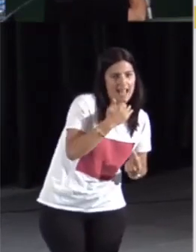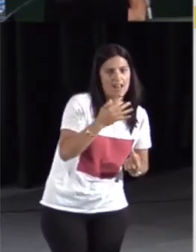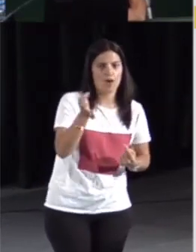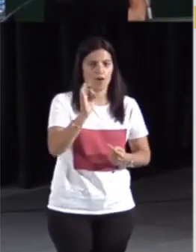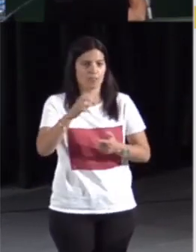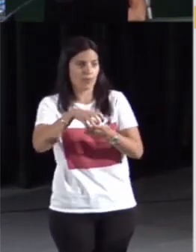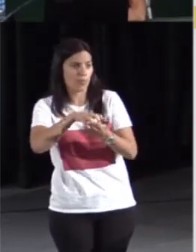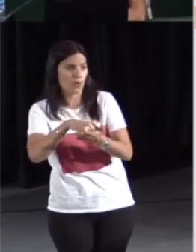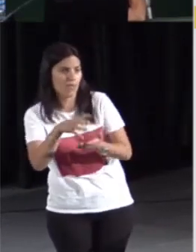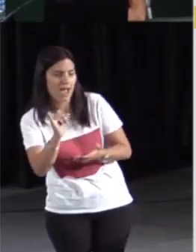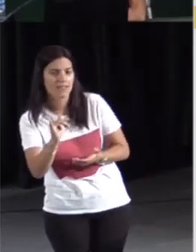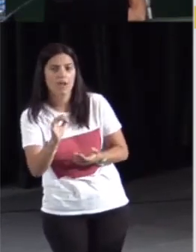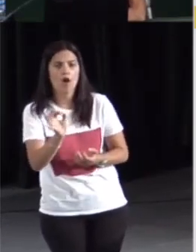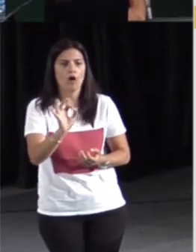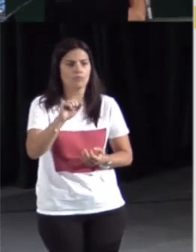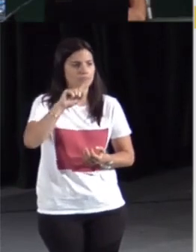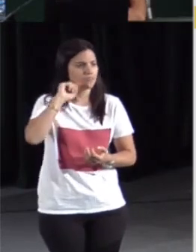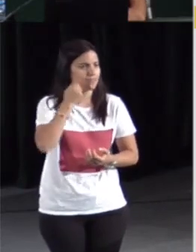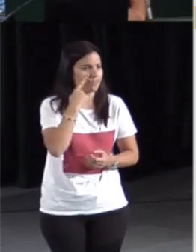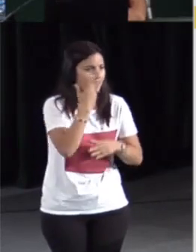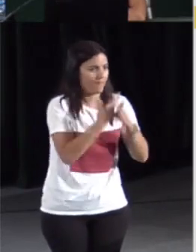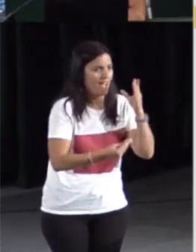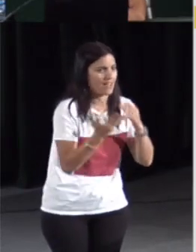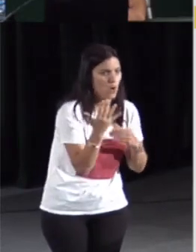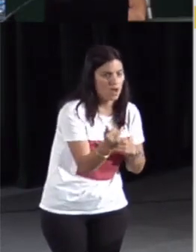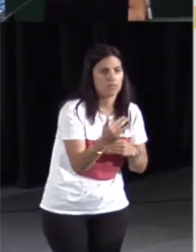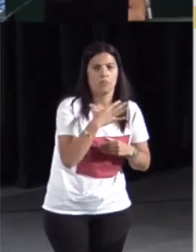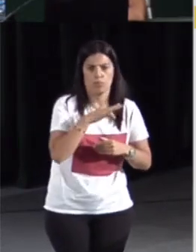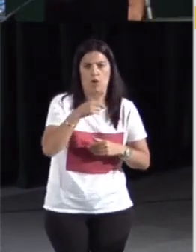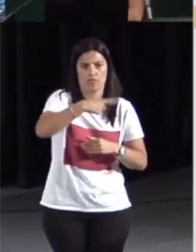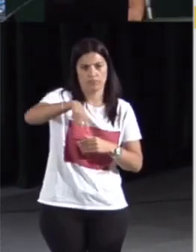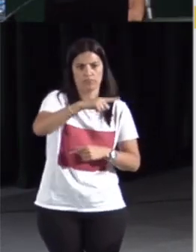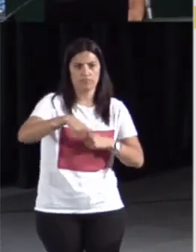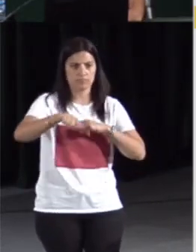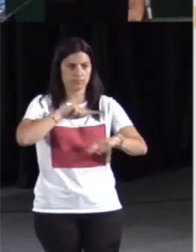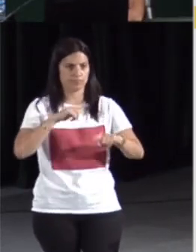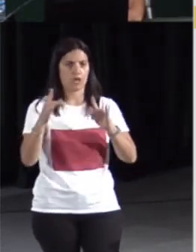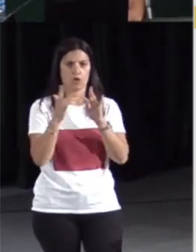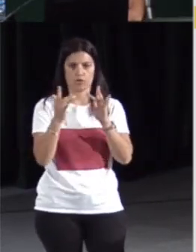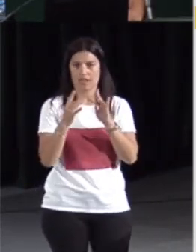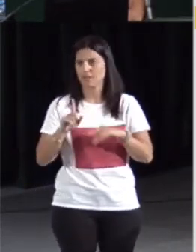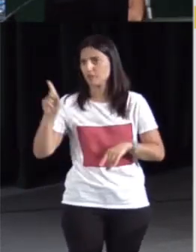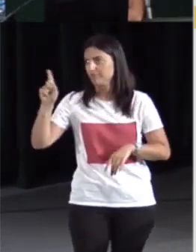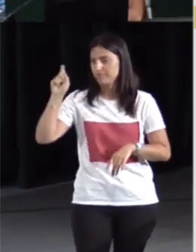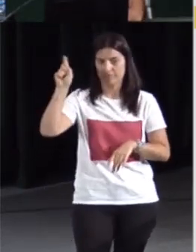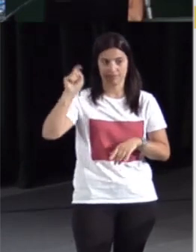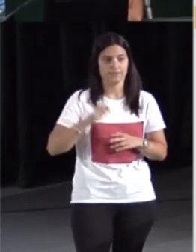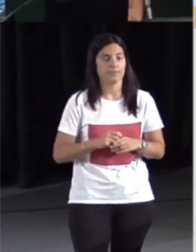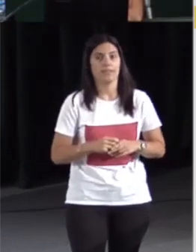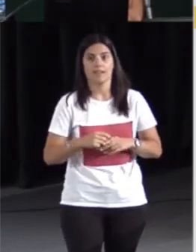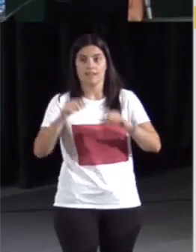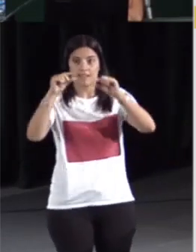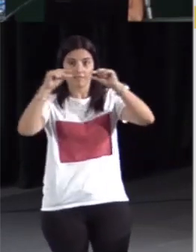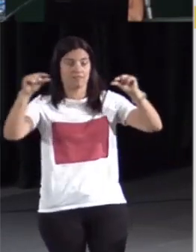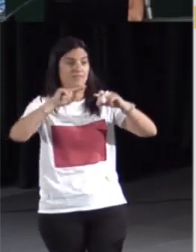o tenéis alguna propuesta de mejora o simplemente queréis contactar con nosotros, podéis hacerla a través de la página de contacto, anotando